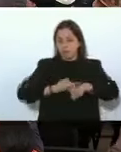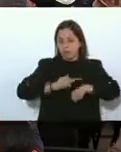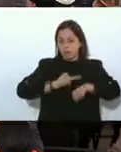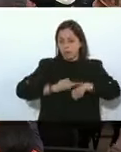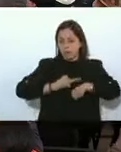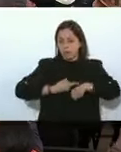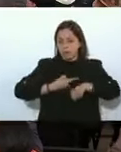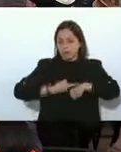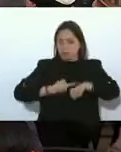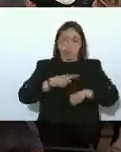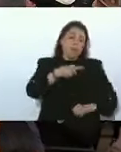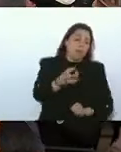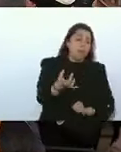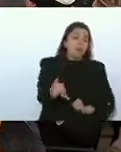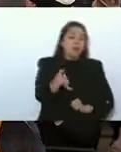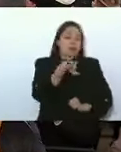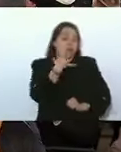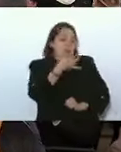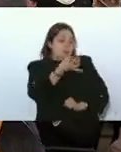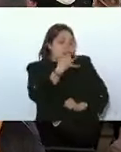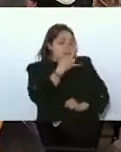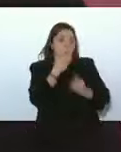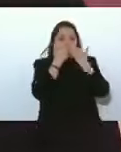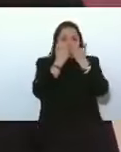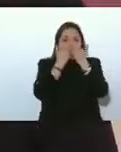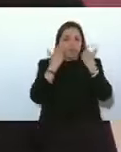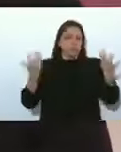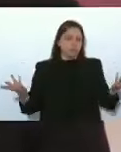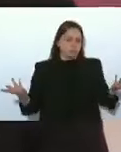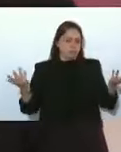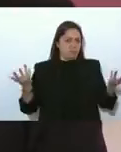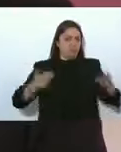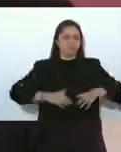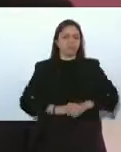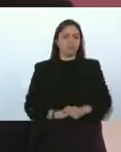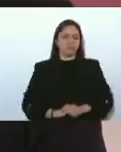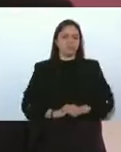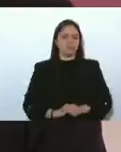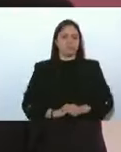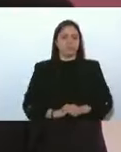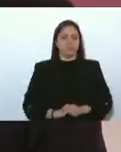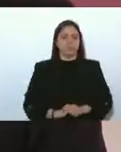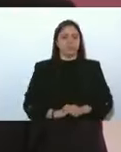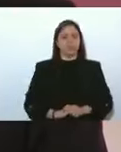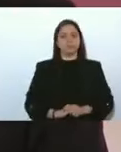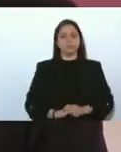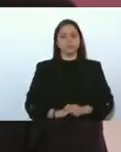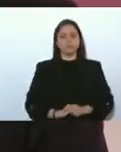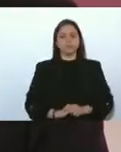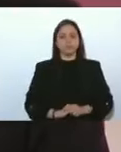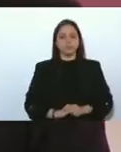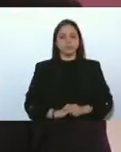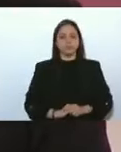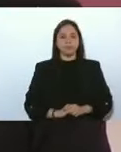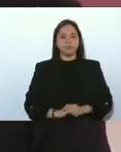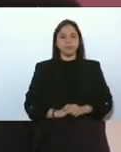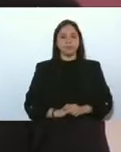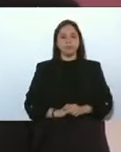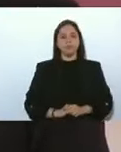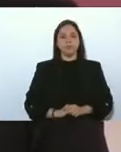tenían medicinas para sus niños con cáncer. Fíjense qué doloroso